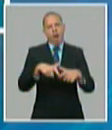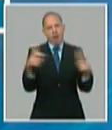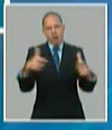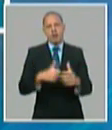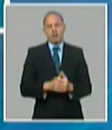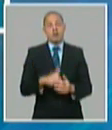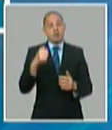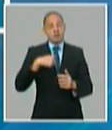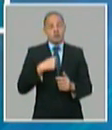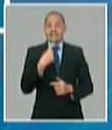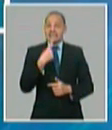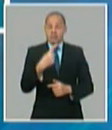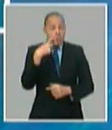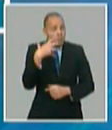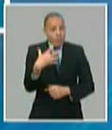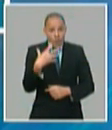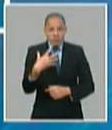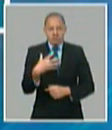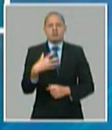insistir en el desarrollo territorial